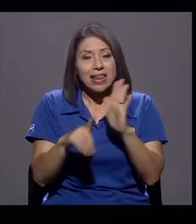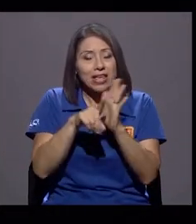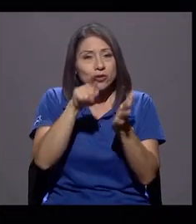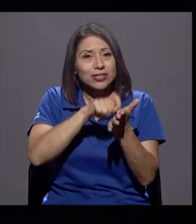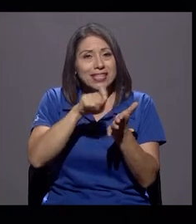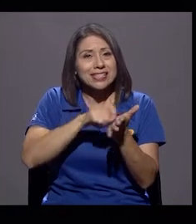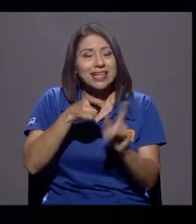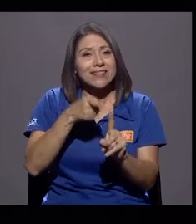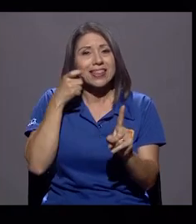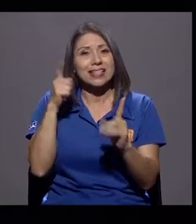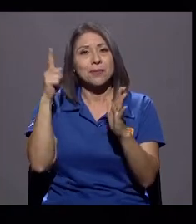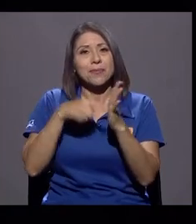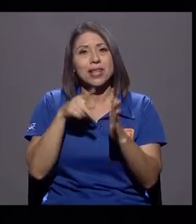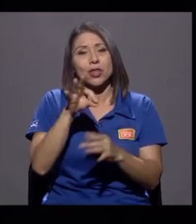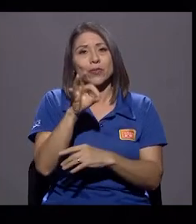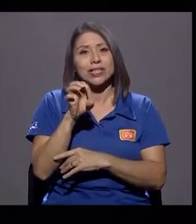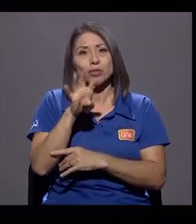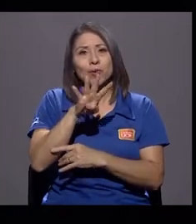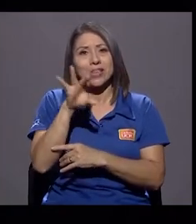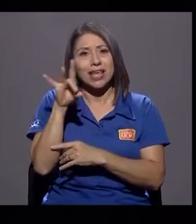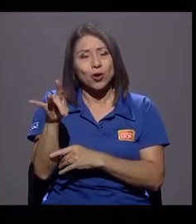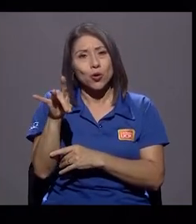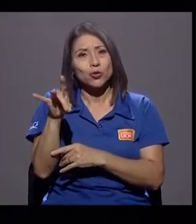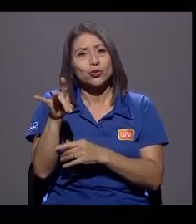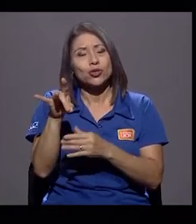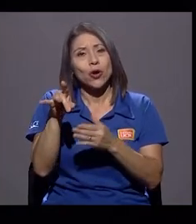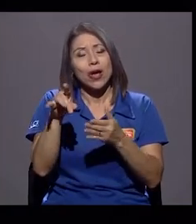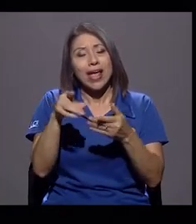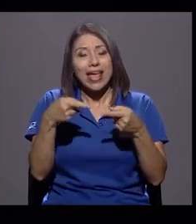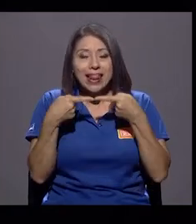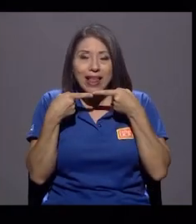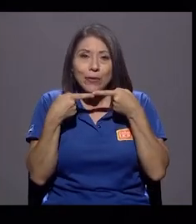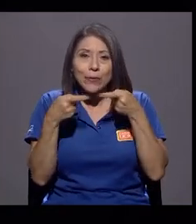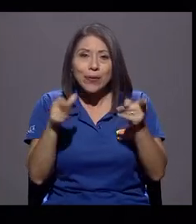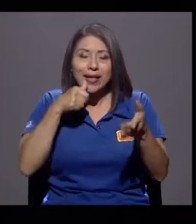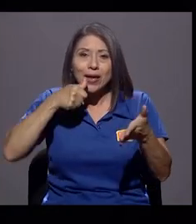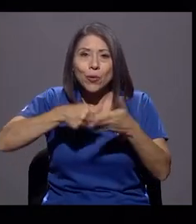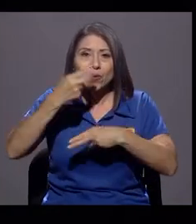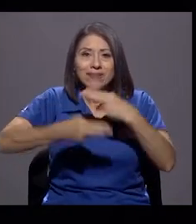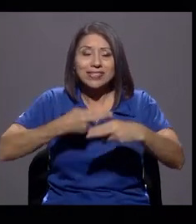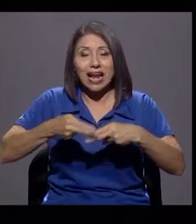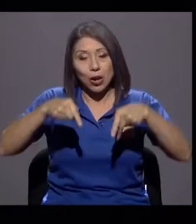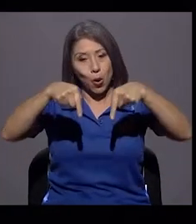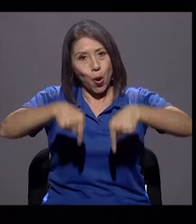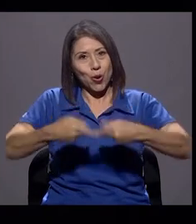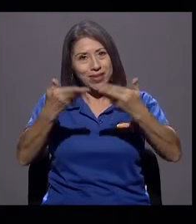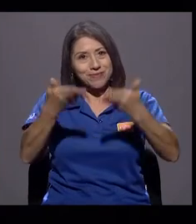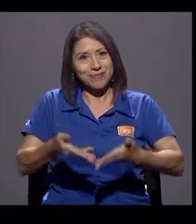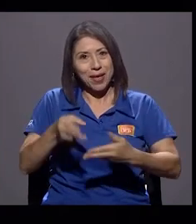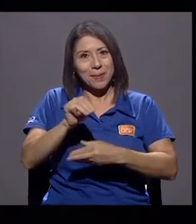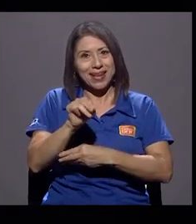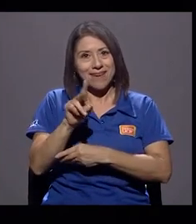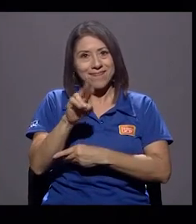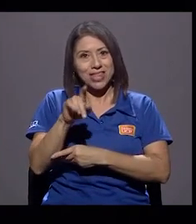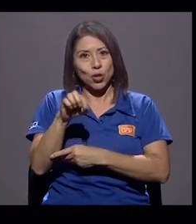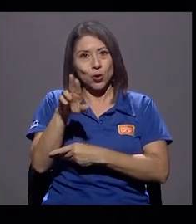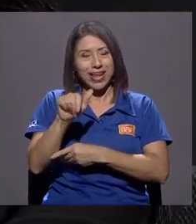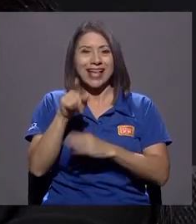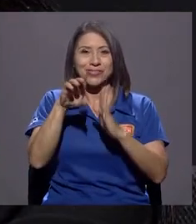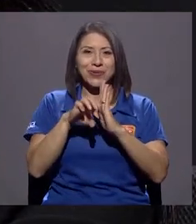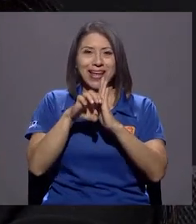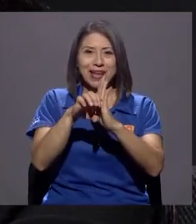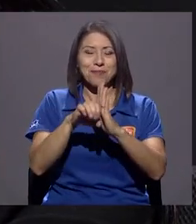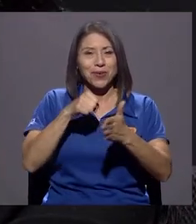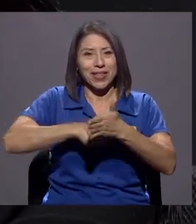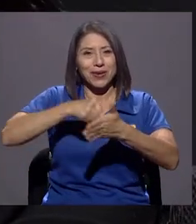desde el 48 en la semántica de la creación universal, hoy María Victoria es un perfecto ejemplo de esa lucha de derechos